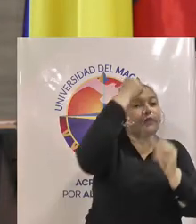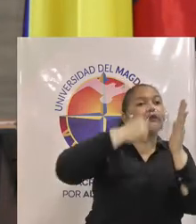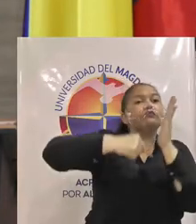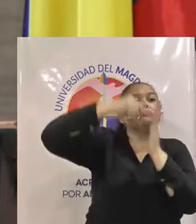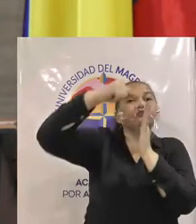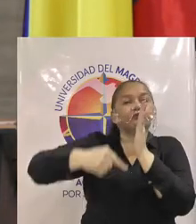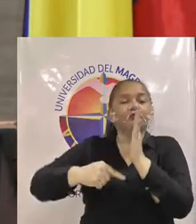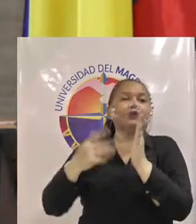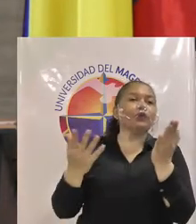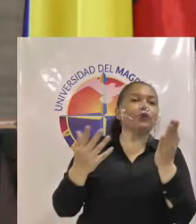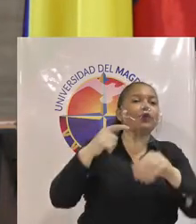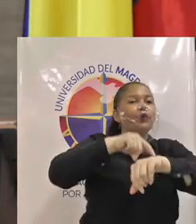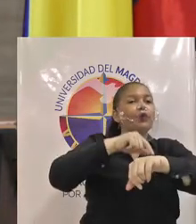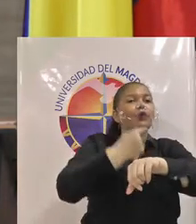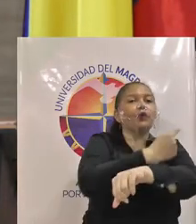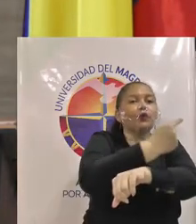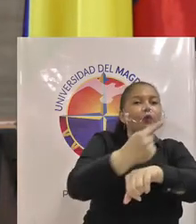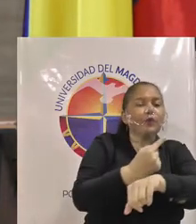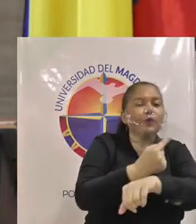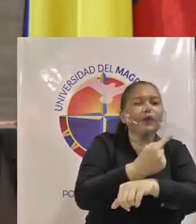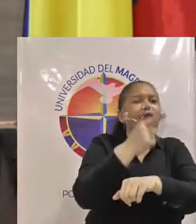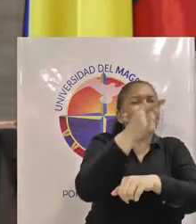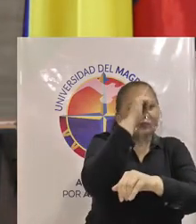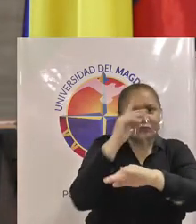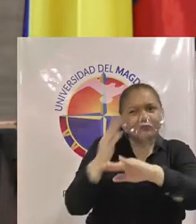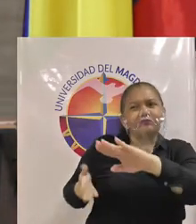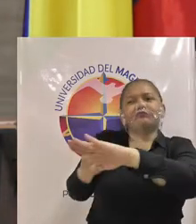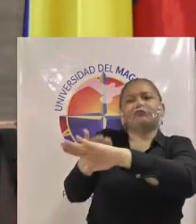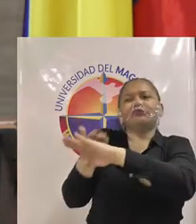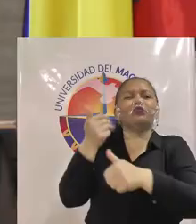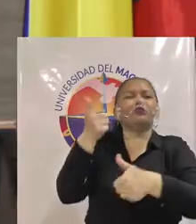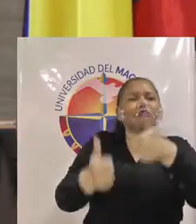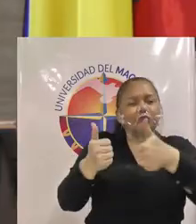catedráticos tiene dos minutos profesor